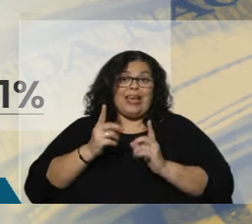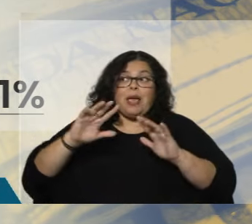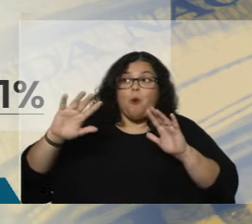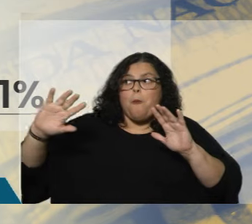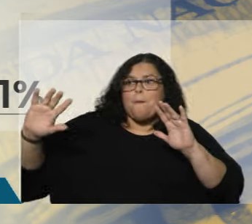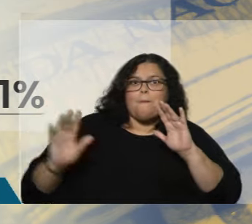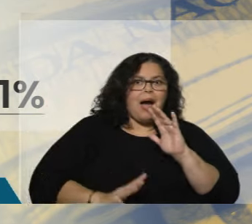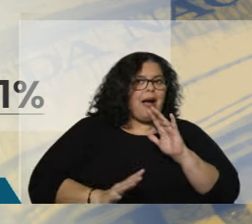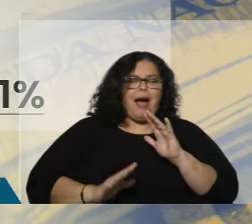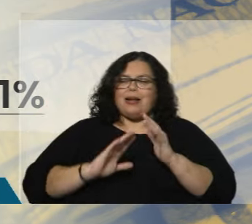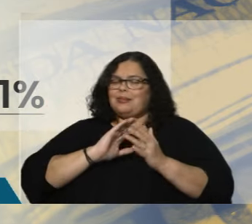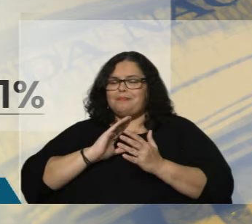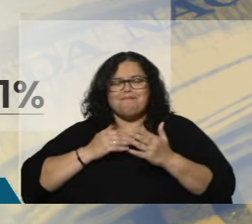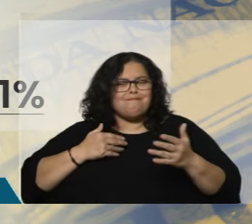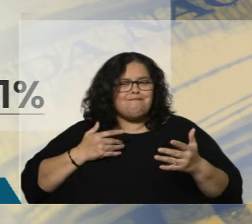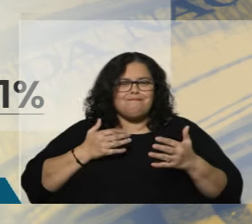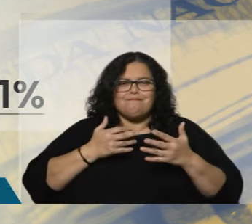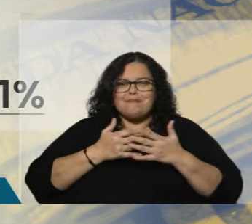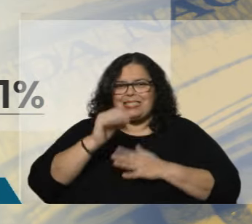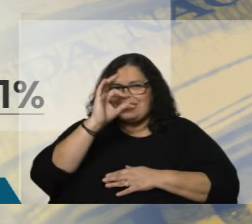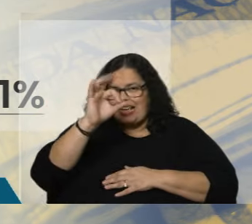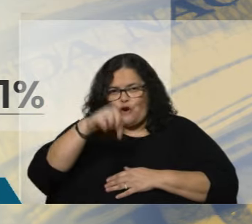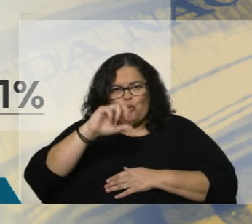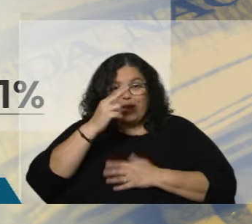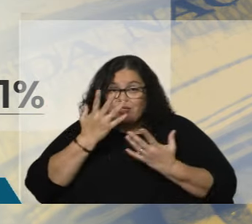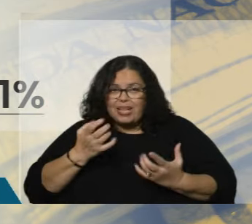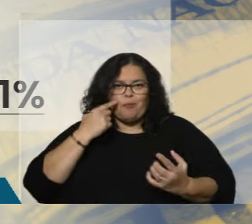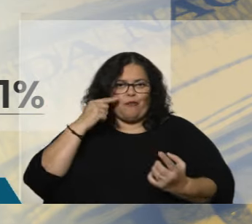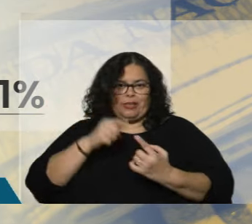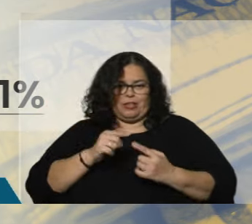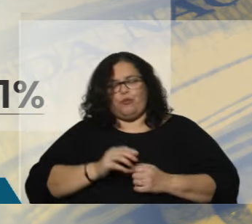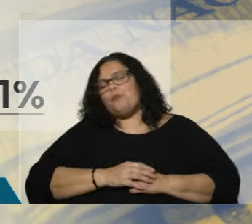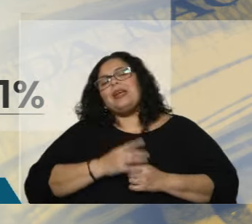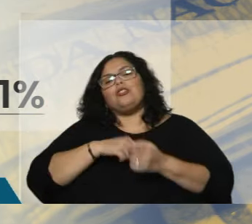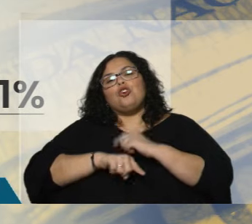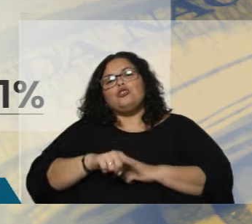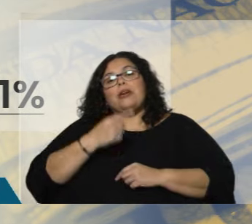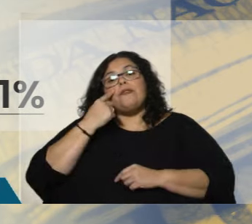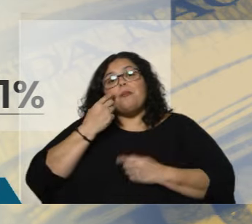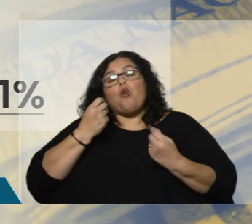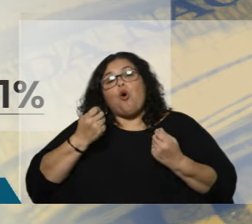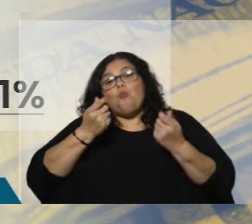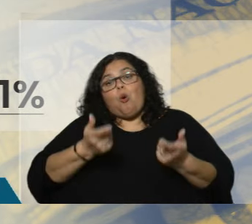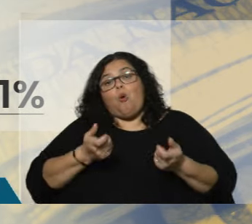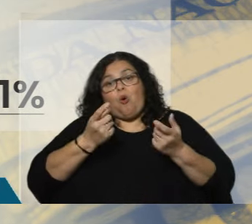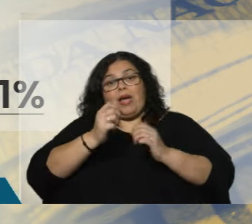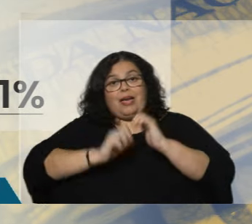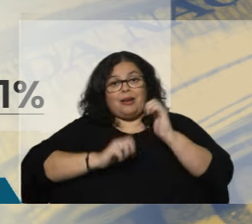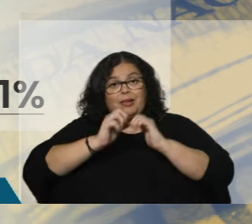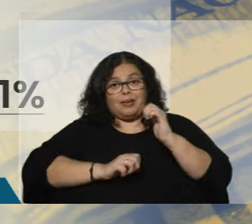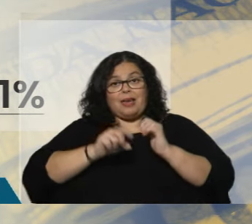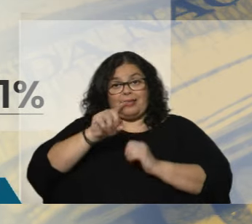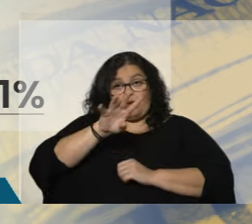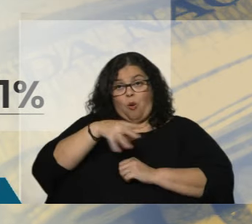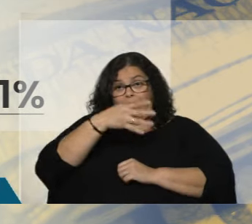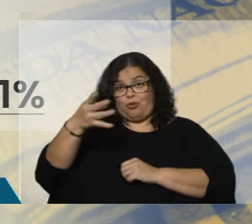definitivamente y llevarlo lo más cercano al cero en Uruguay. Visto entonces el abastecimiento en este cuadro que tenemos ahora